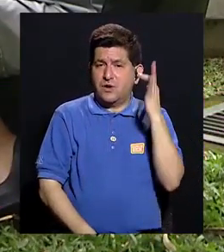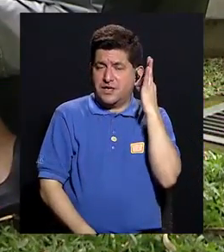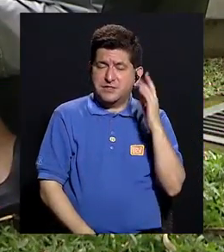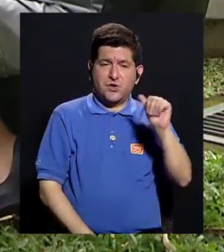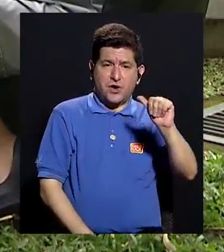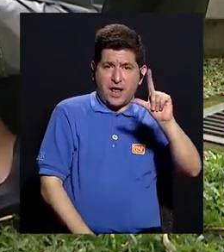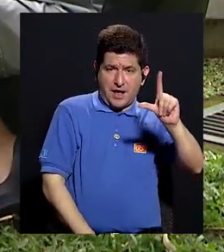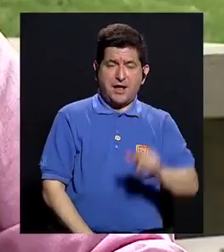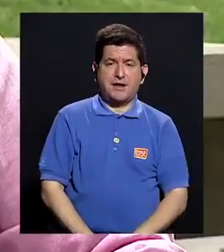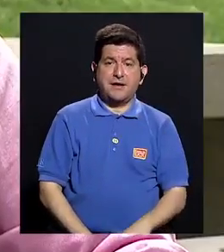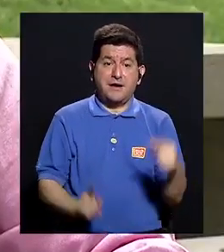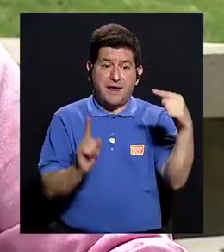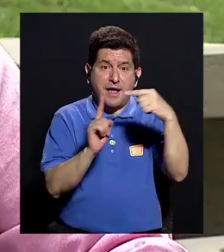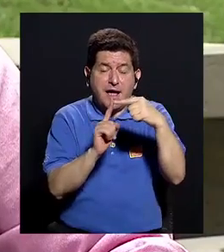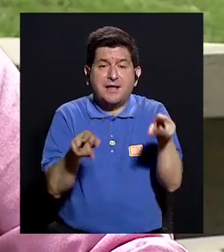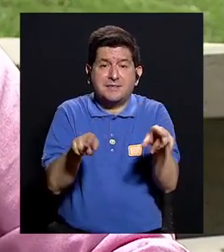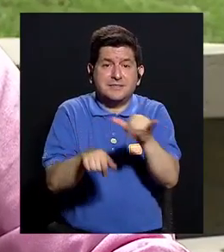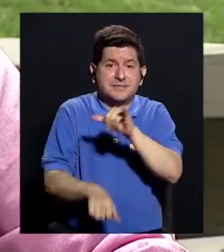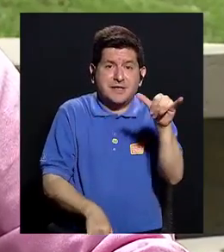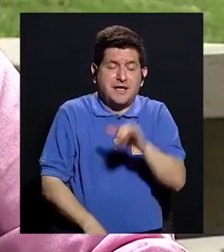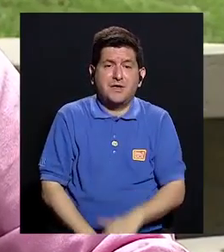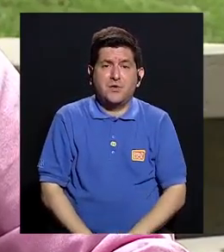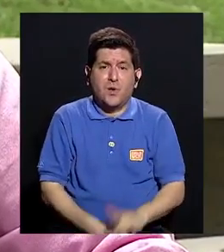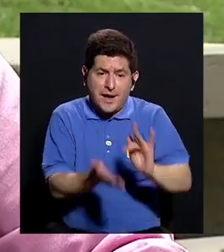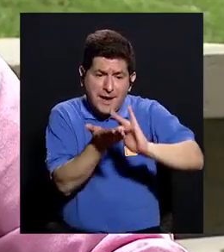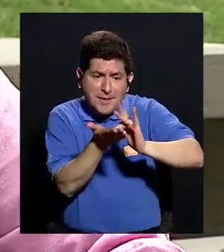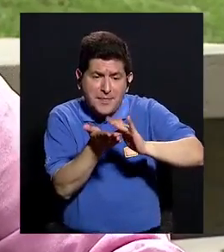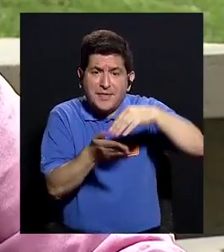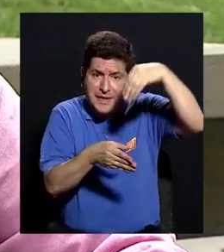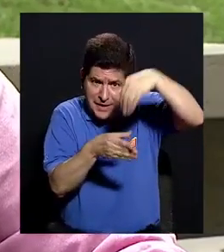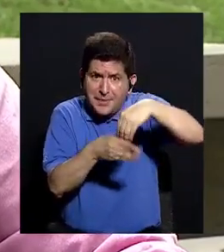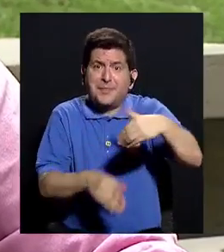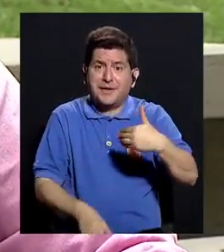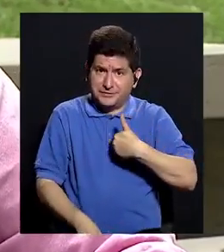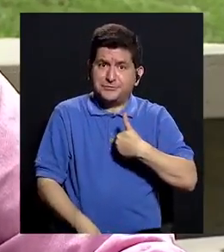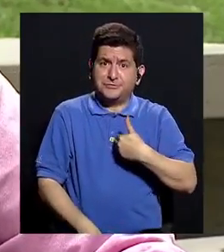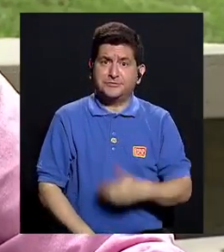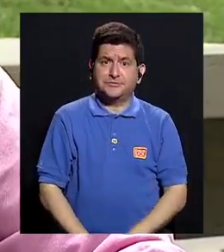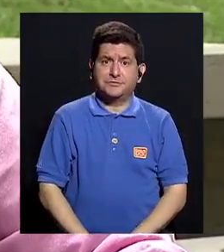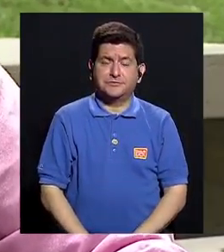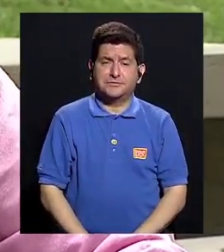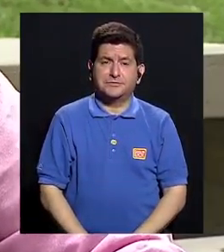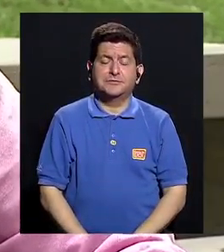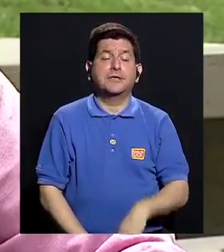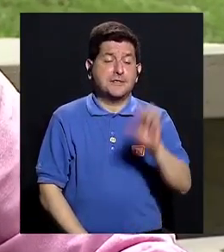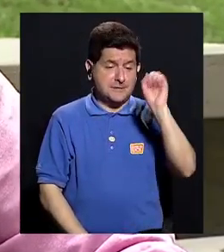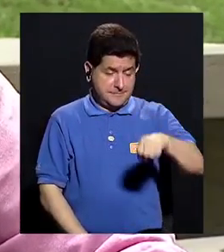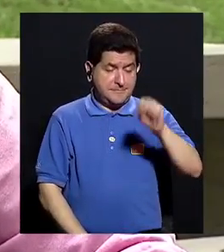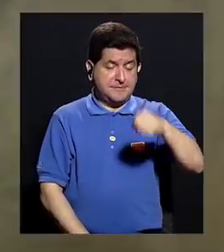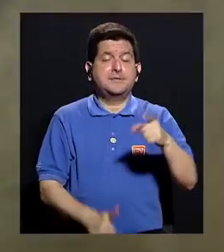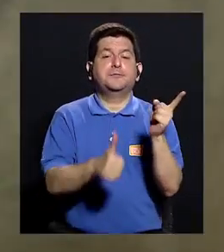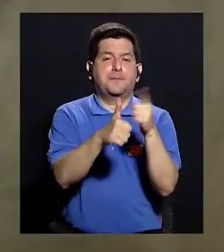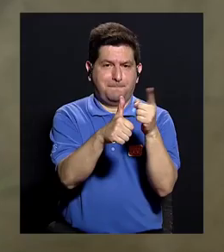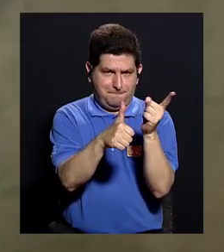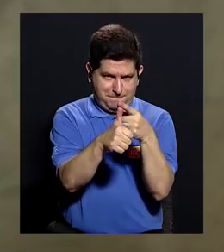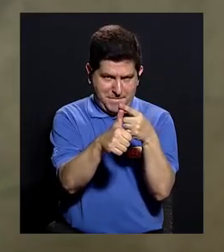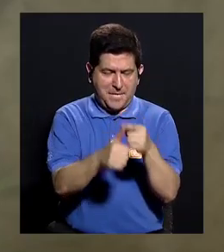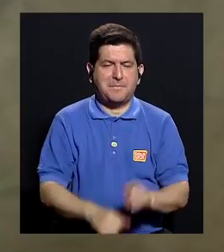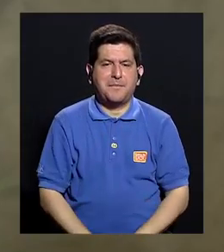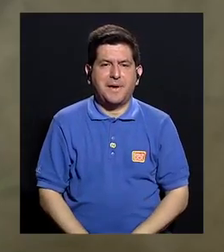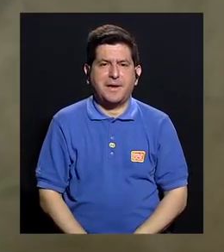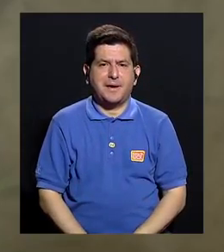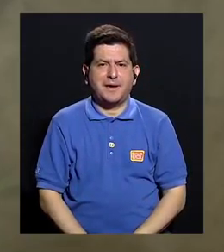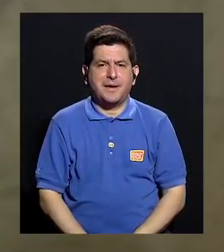pasado y hasta los excipientes de los medicamentos de las pastillas tienen, ¿verdad? Correcto. ¿Cómo lo preparan? Correcto, como les decía, primero que nada,